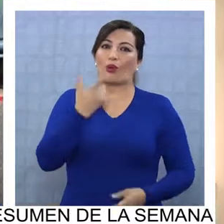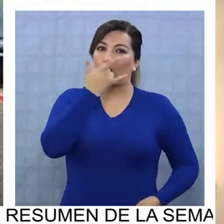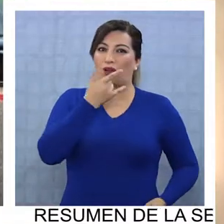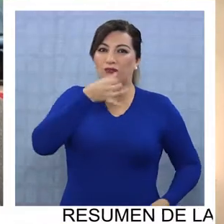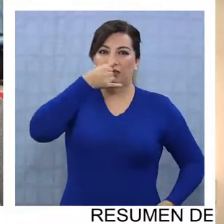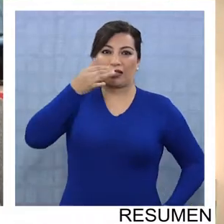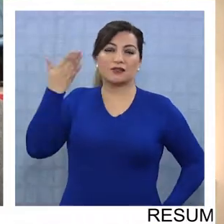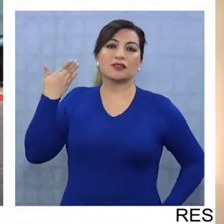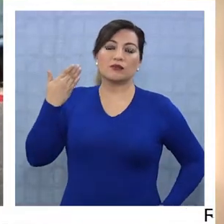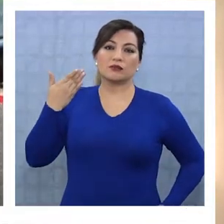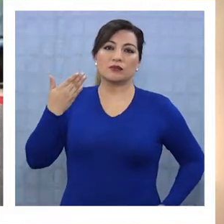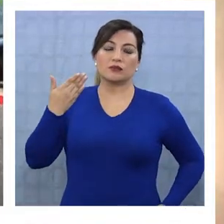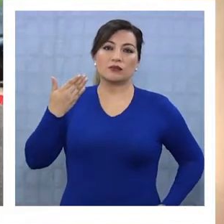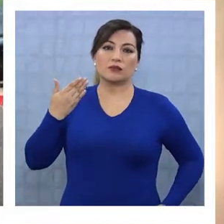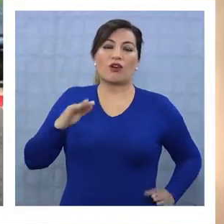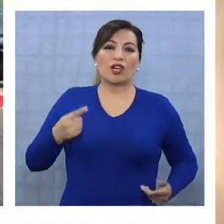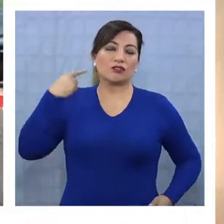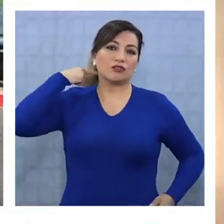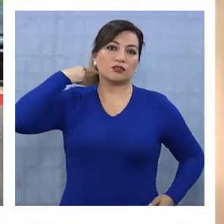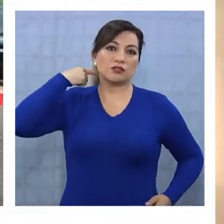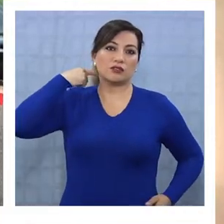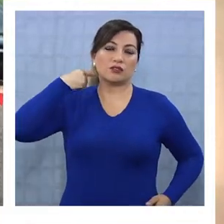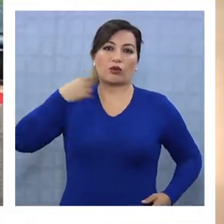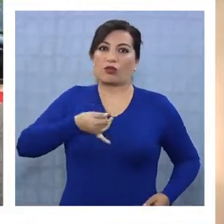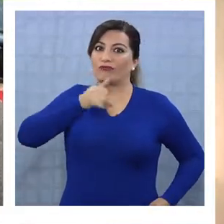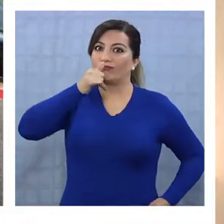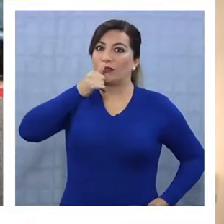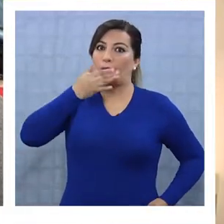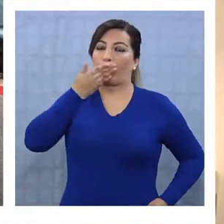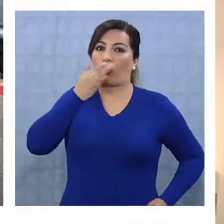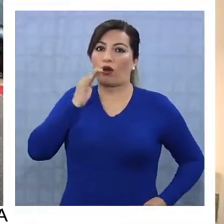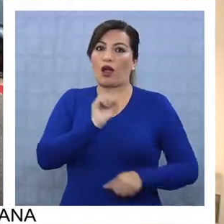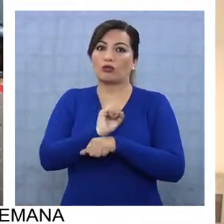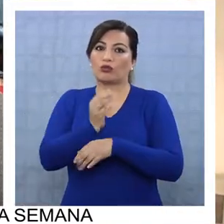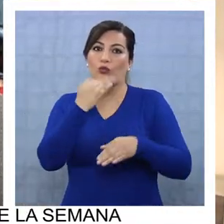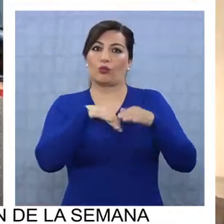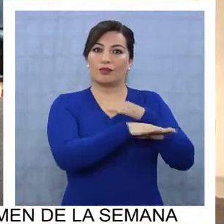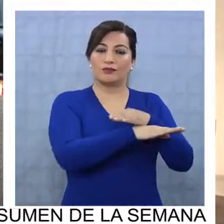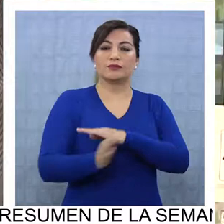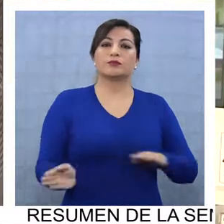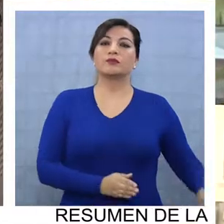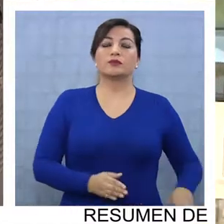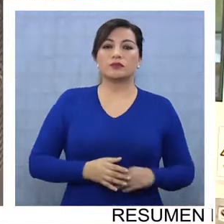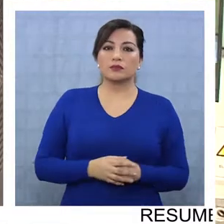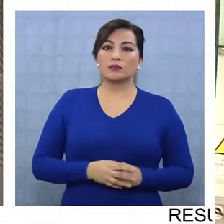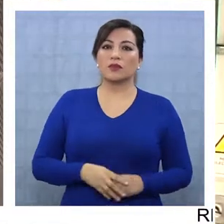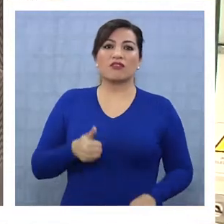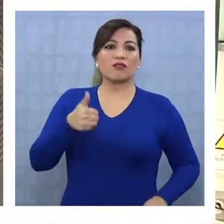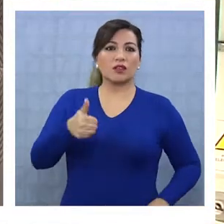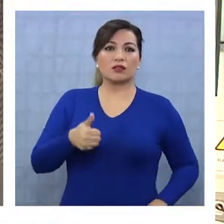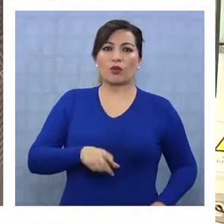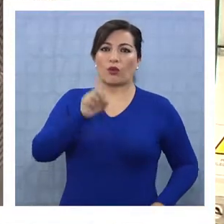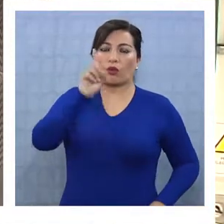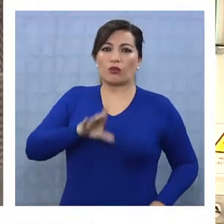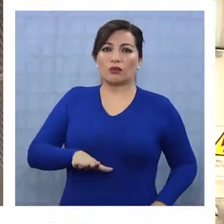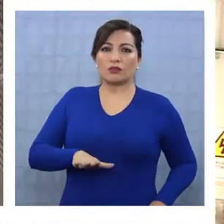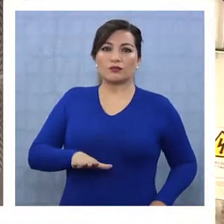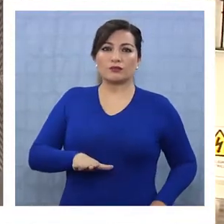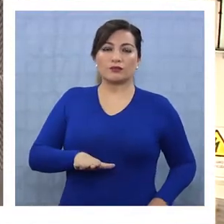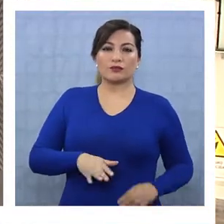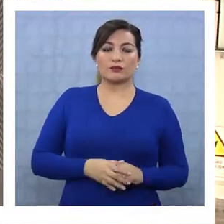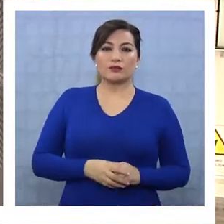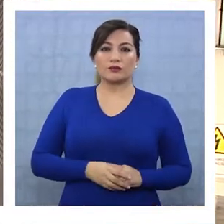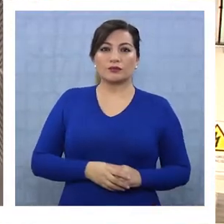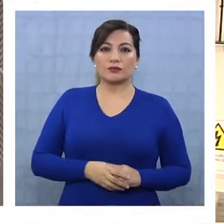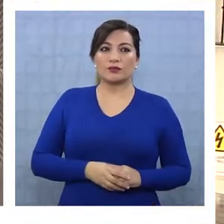tomé el peso de hace mucho tiempo y cuando me veo alcohol guardo el auto inmediatamente. Bien, lo único que tiene